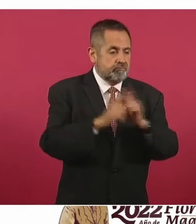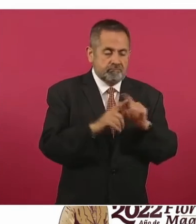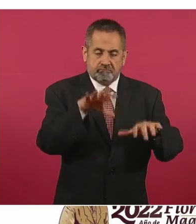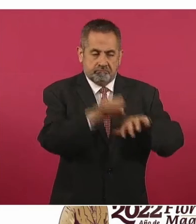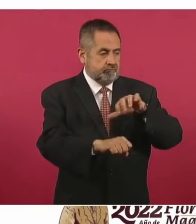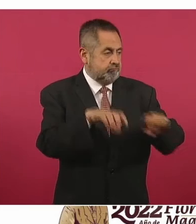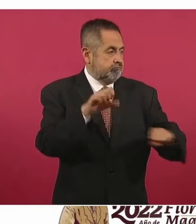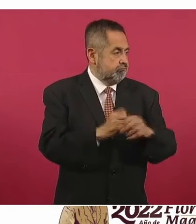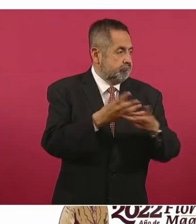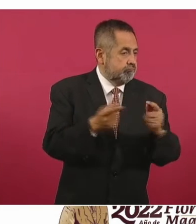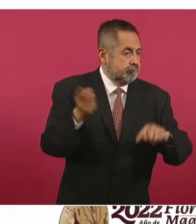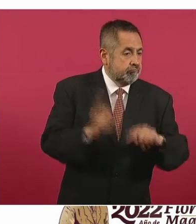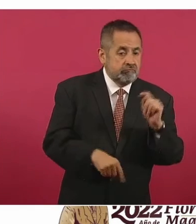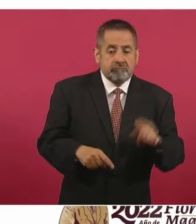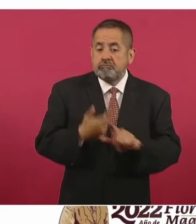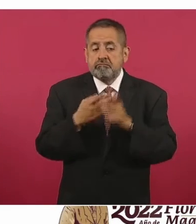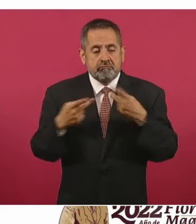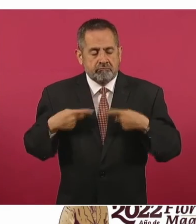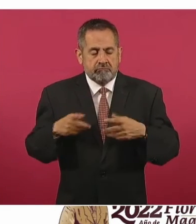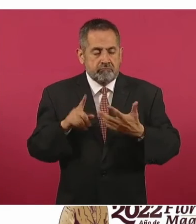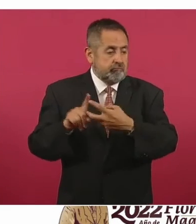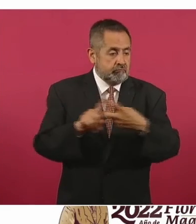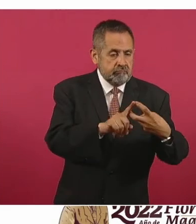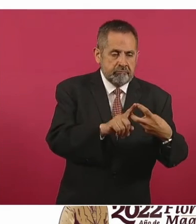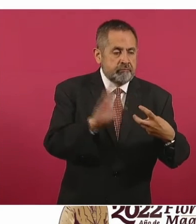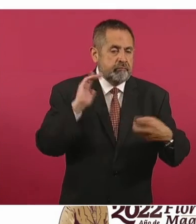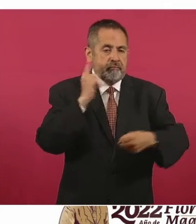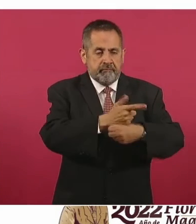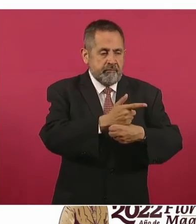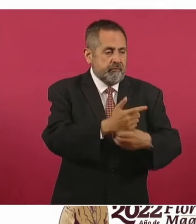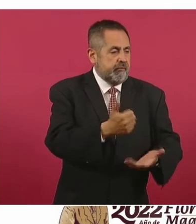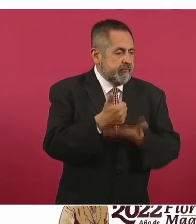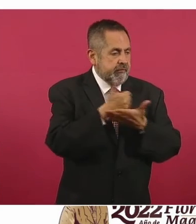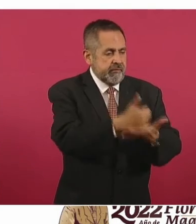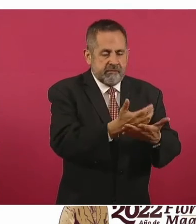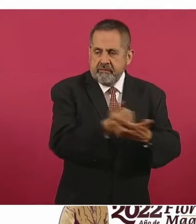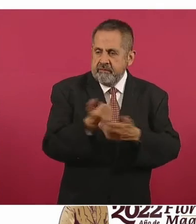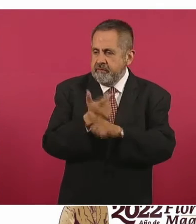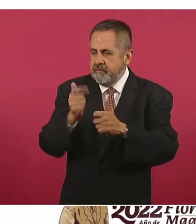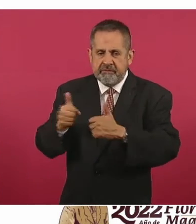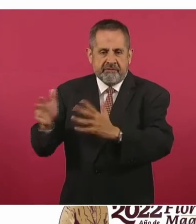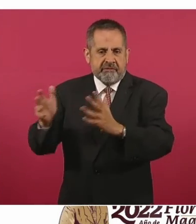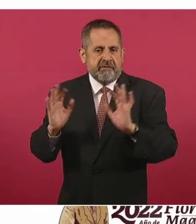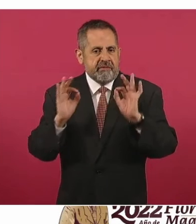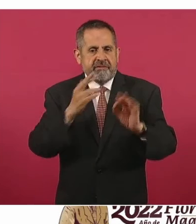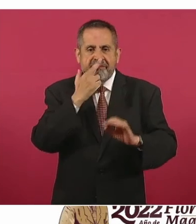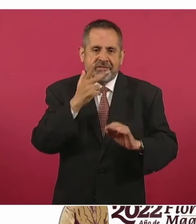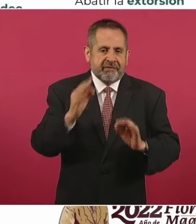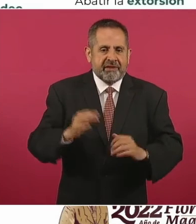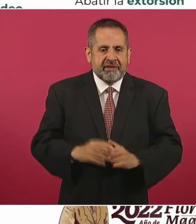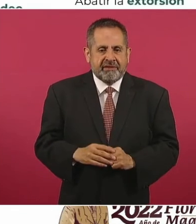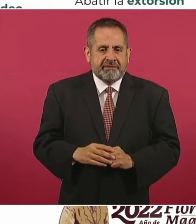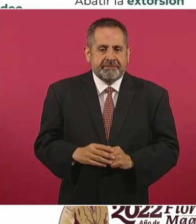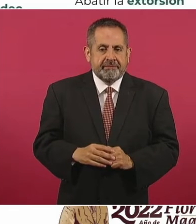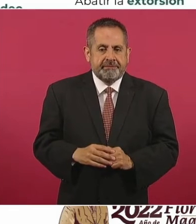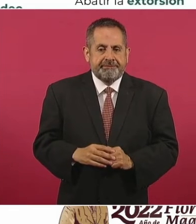víctimas liberadas. Esto es el trabajo de cero impunidad. Adelante. Aquí